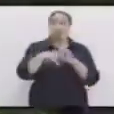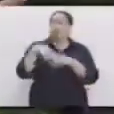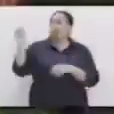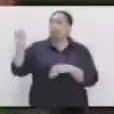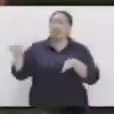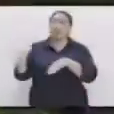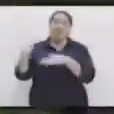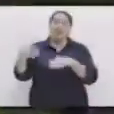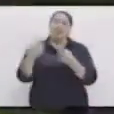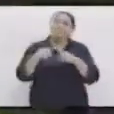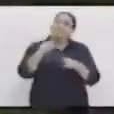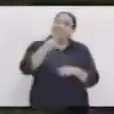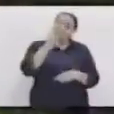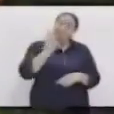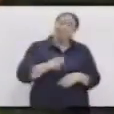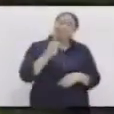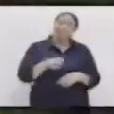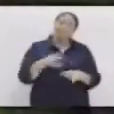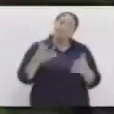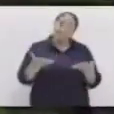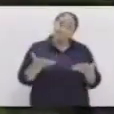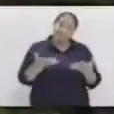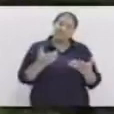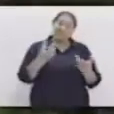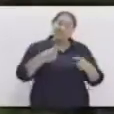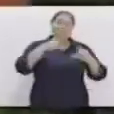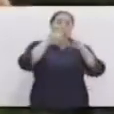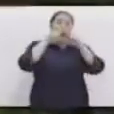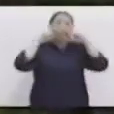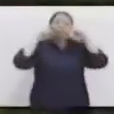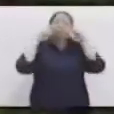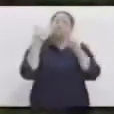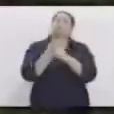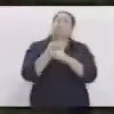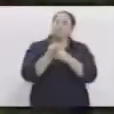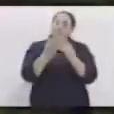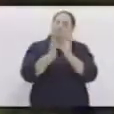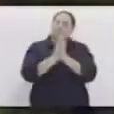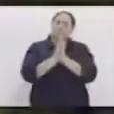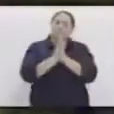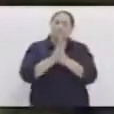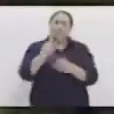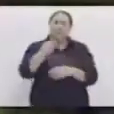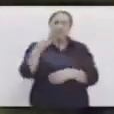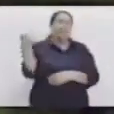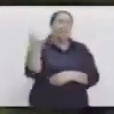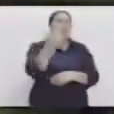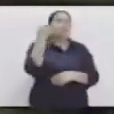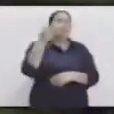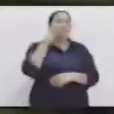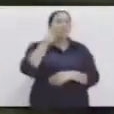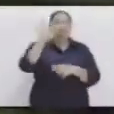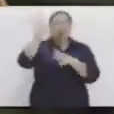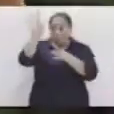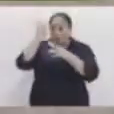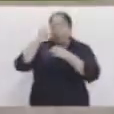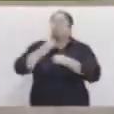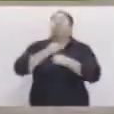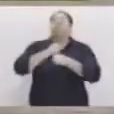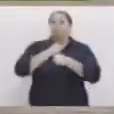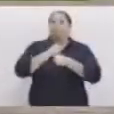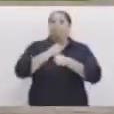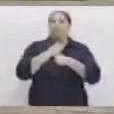casa, pero si hay necesidad de salir, hay que utilizar la mascarilla. Es importante que sigamos las instrucciones